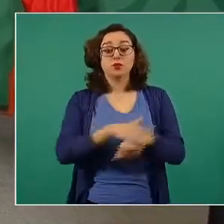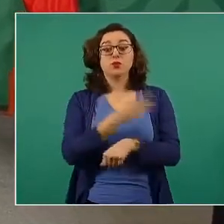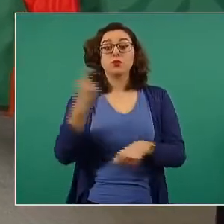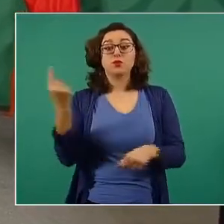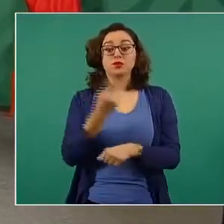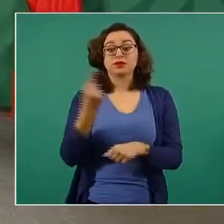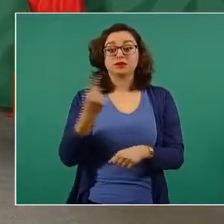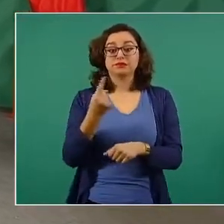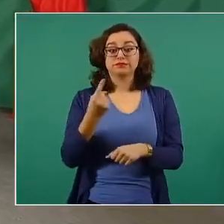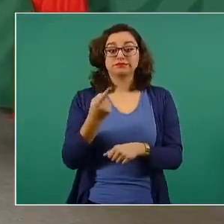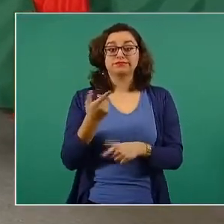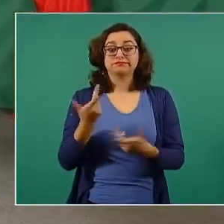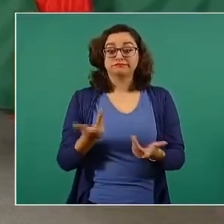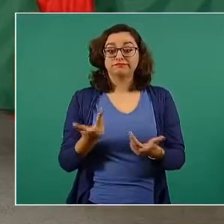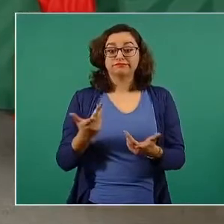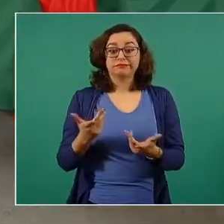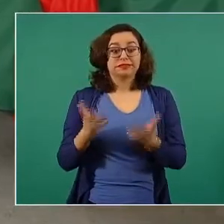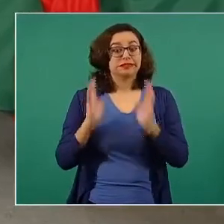2023.